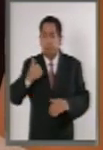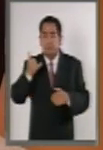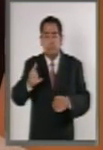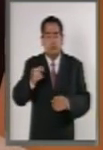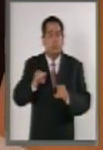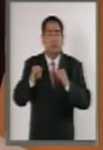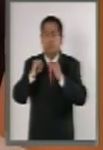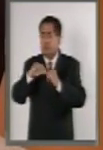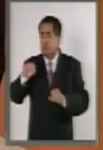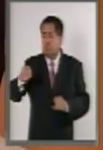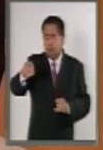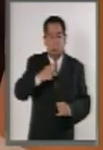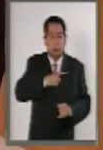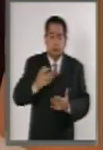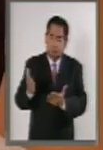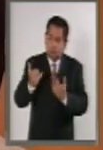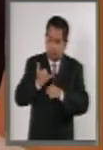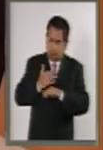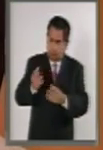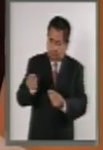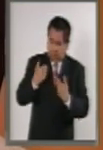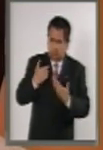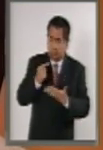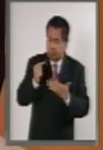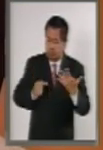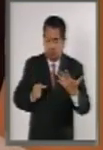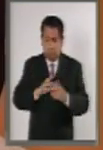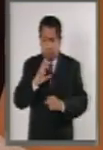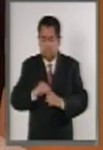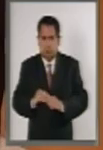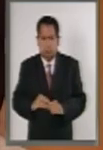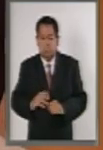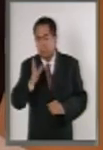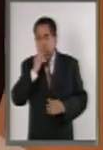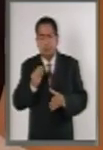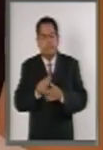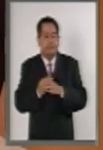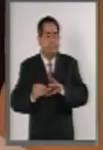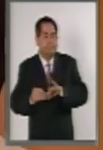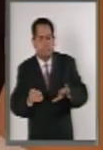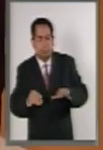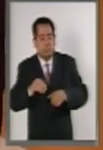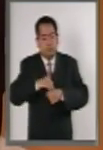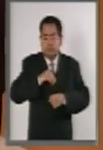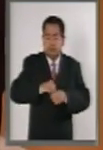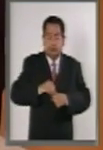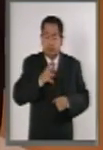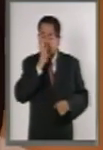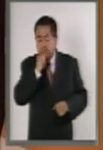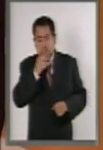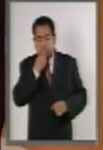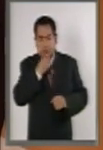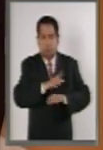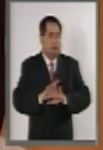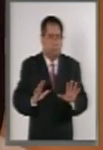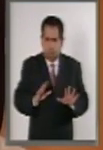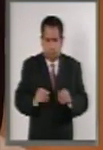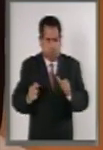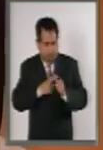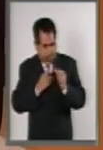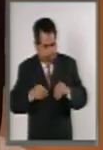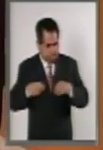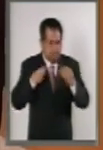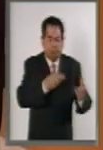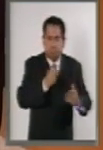obligados entreguen información a los ciudadanos. Nunca podrá clasificarse información como reservada antes de generarla, en